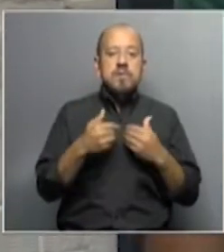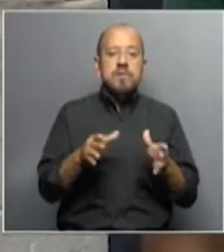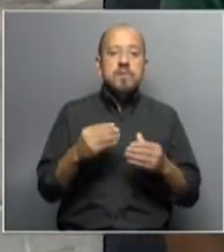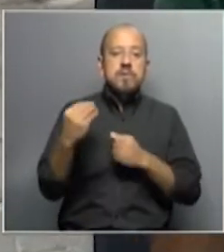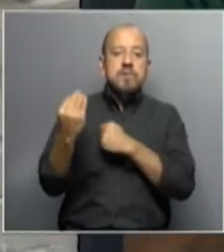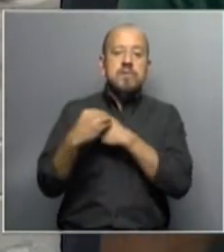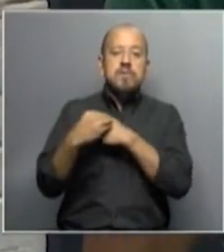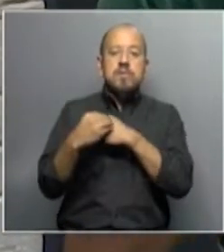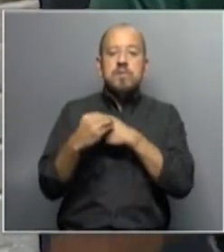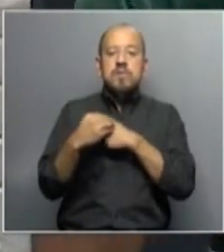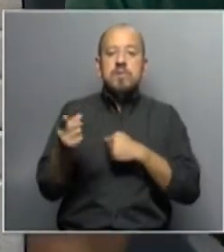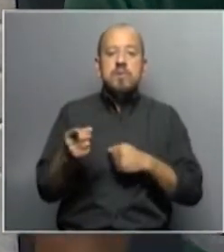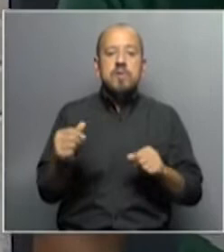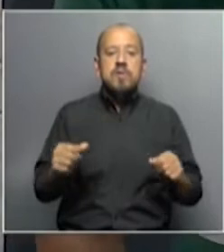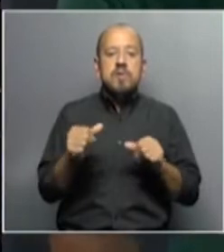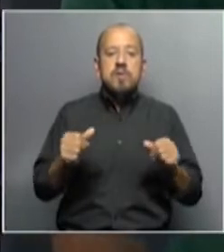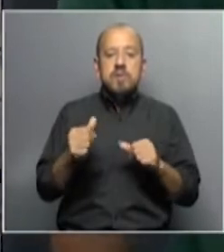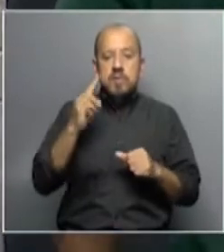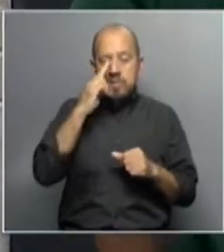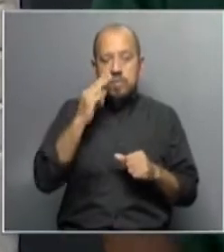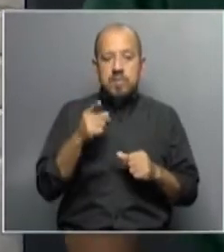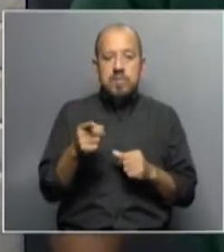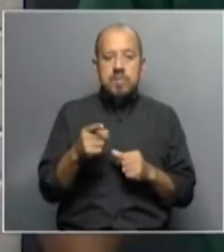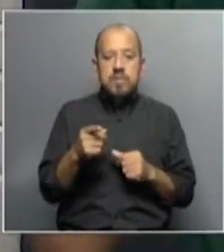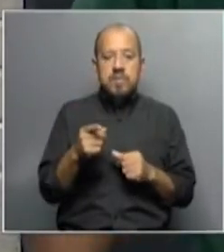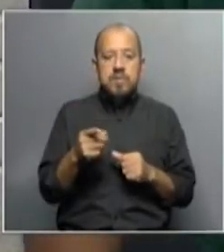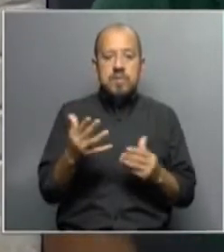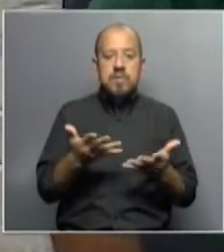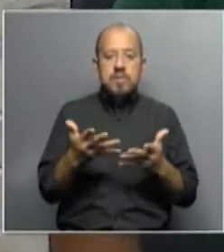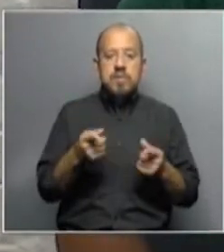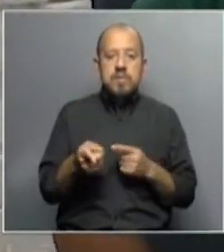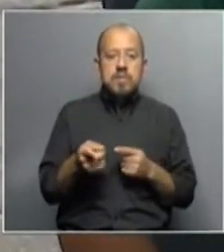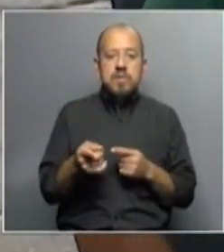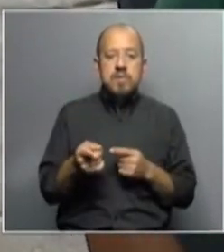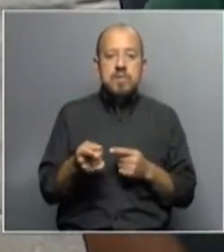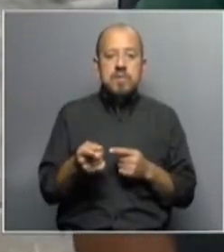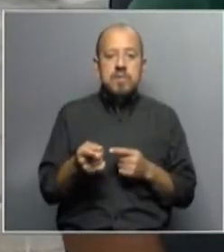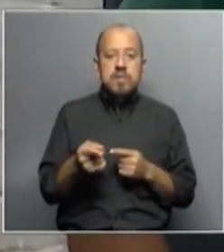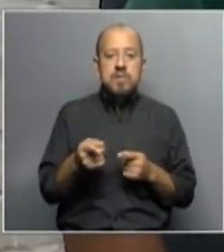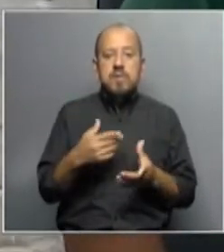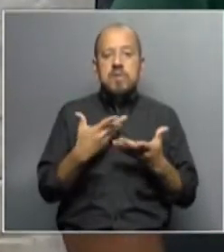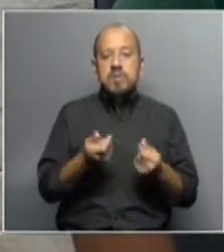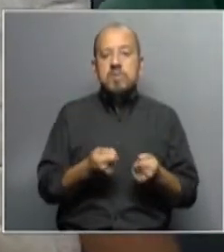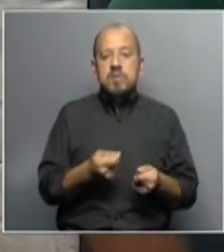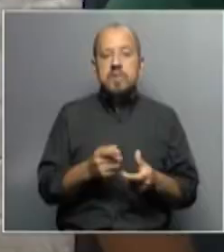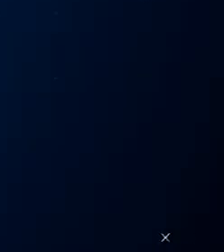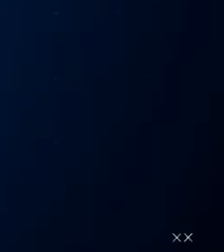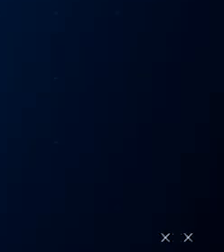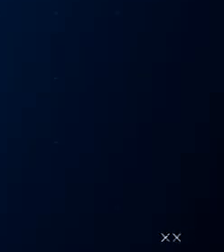mira, que hacemos panes, y digo, bueno, voy. Y ahora arranqué también, ven a ayudar y me encanta.